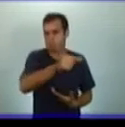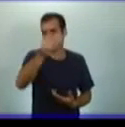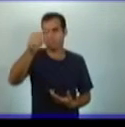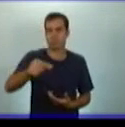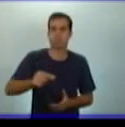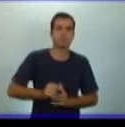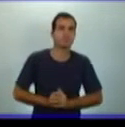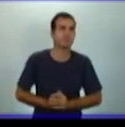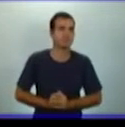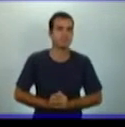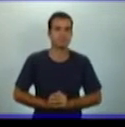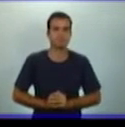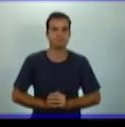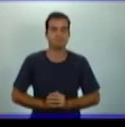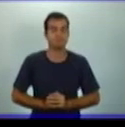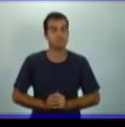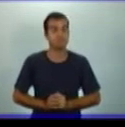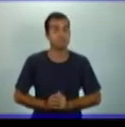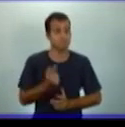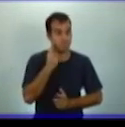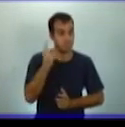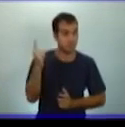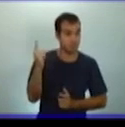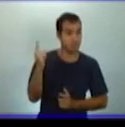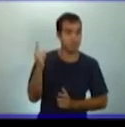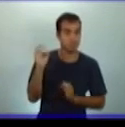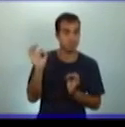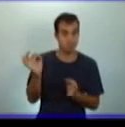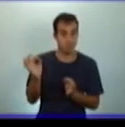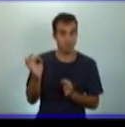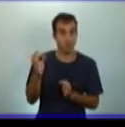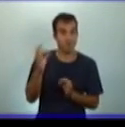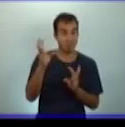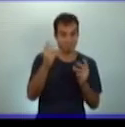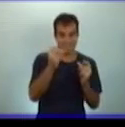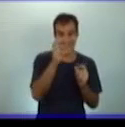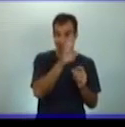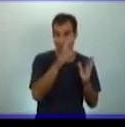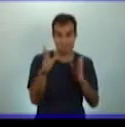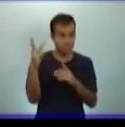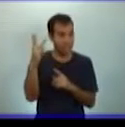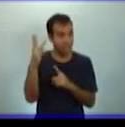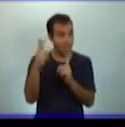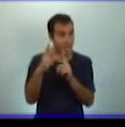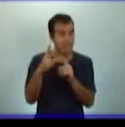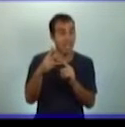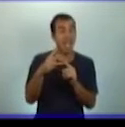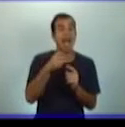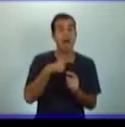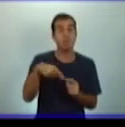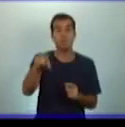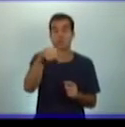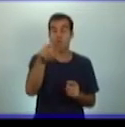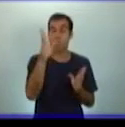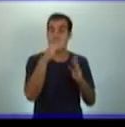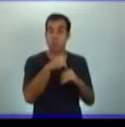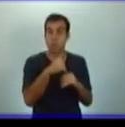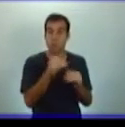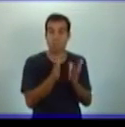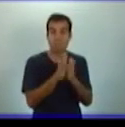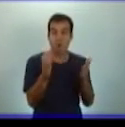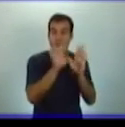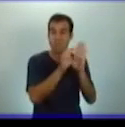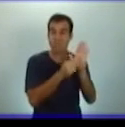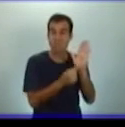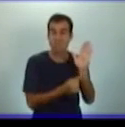Fíjate, esto que te estoy dando a conocer del capítulo 3, si no tienes la constitución en casa, si